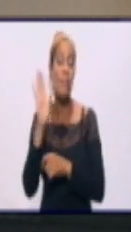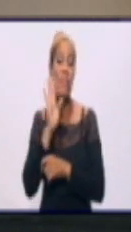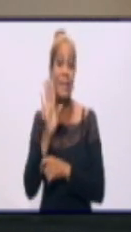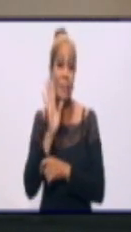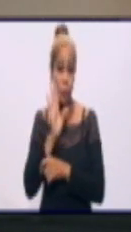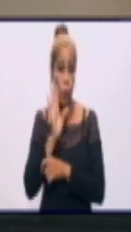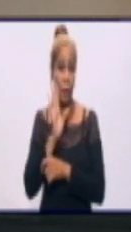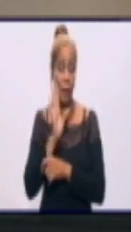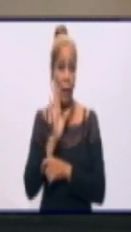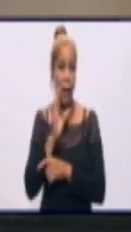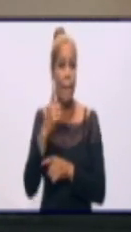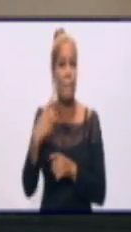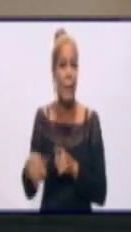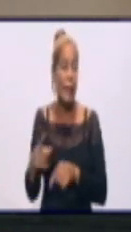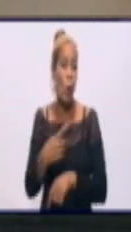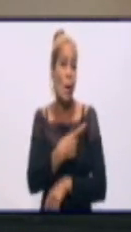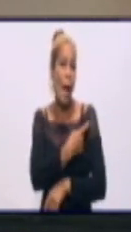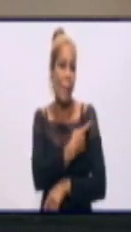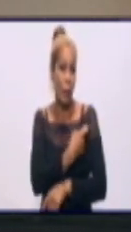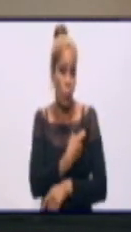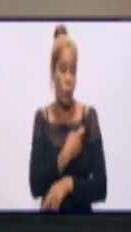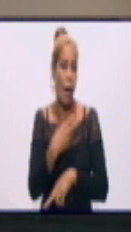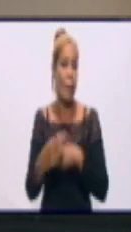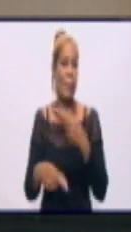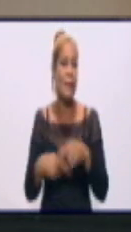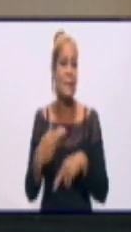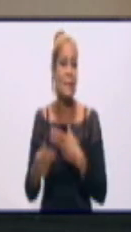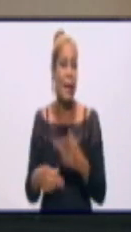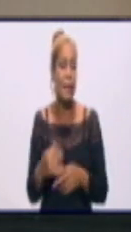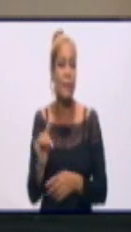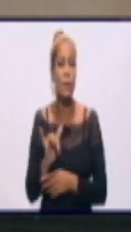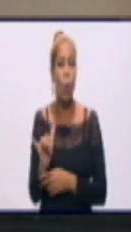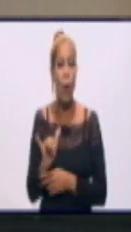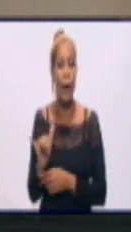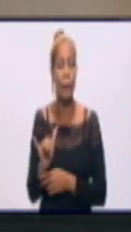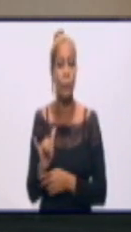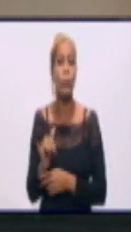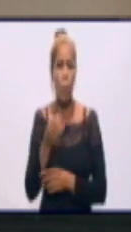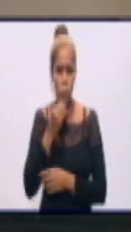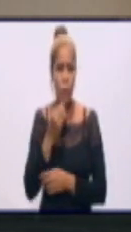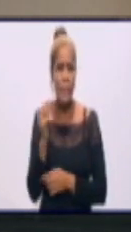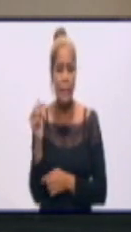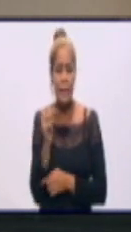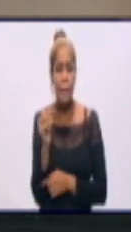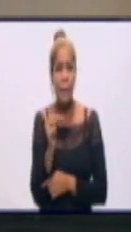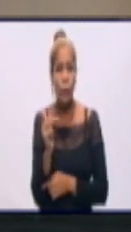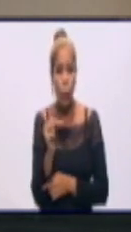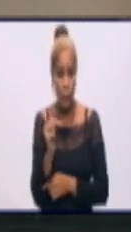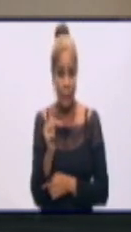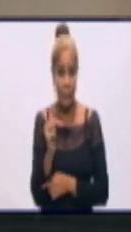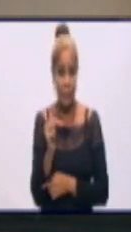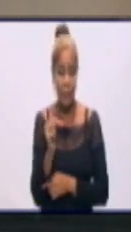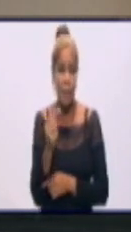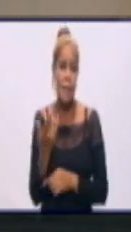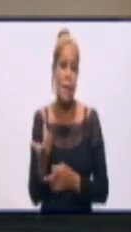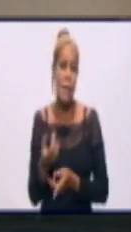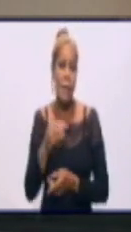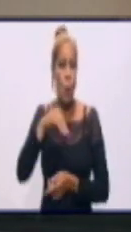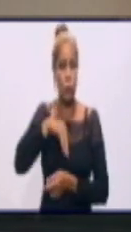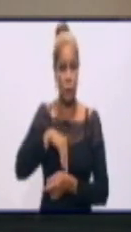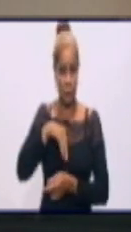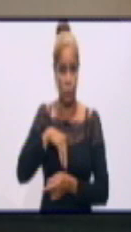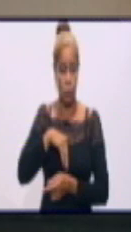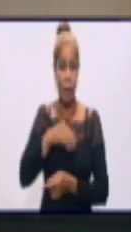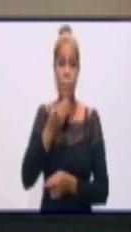vacuna va a jugar el papel en el sentido de que va a disminuir mucho la morbilidad, va a